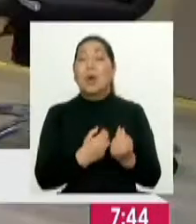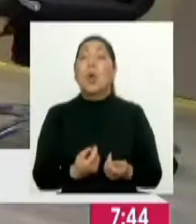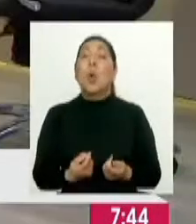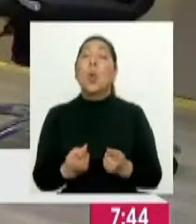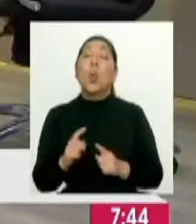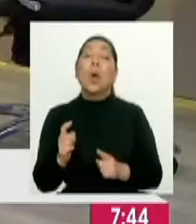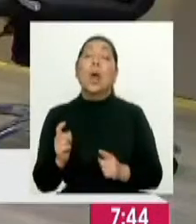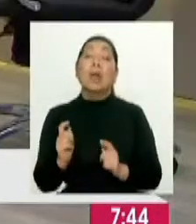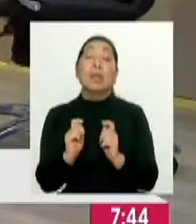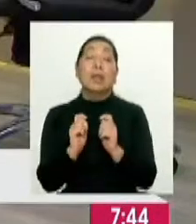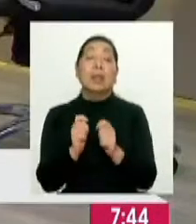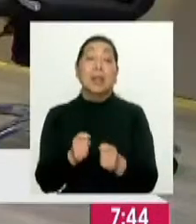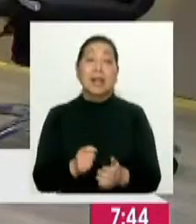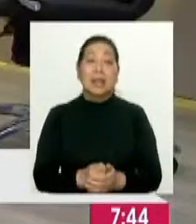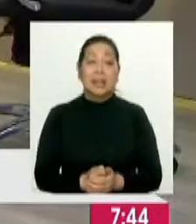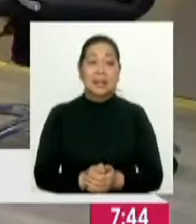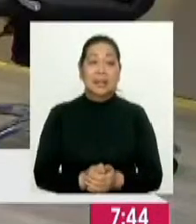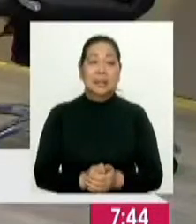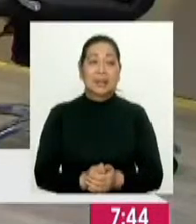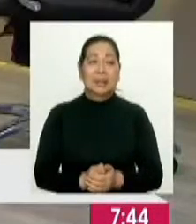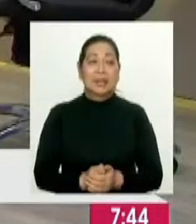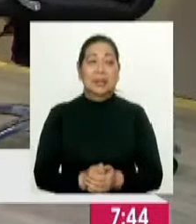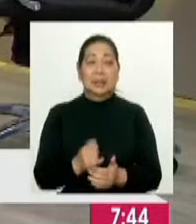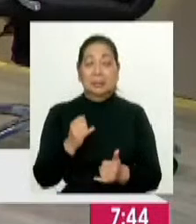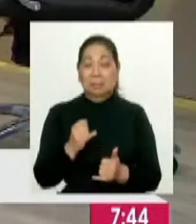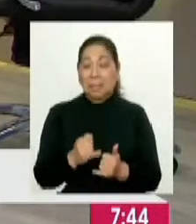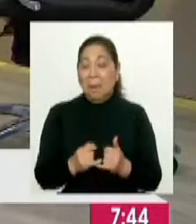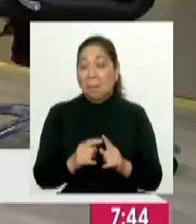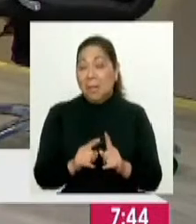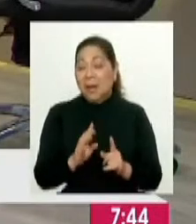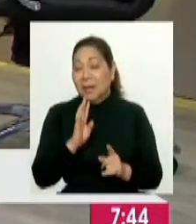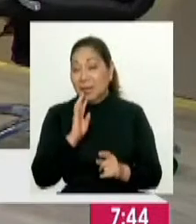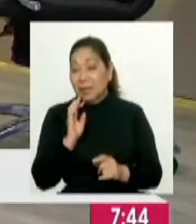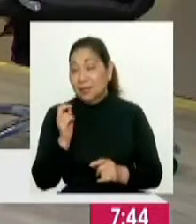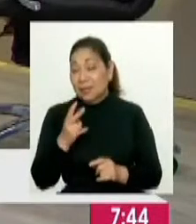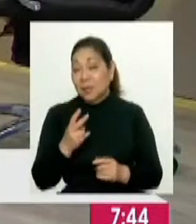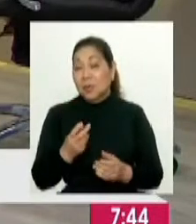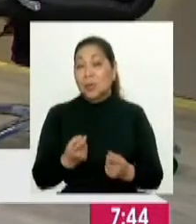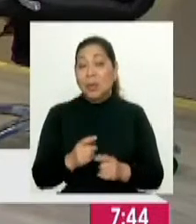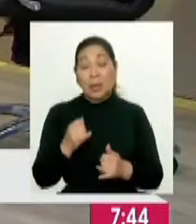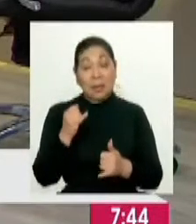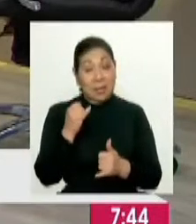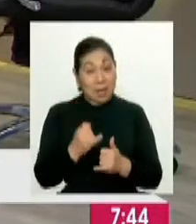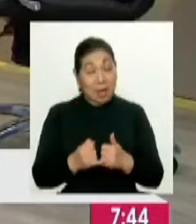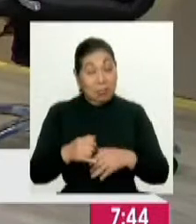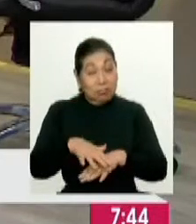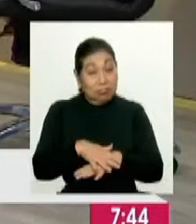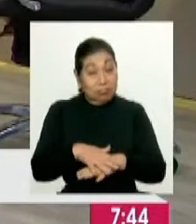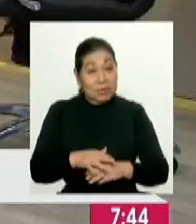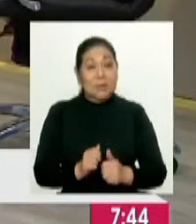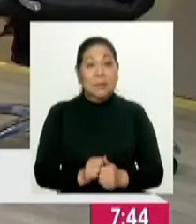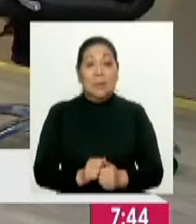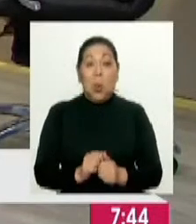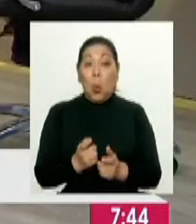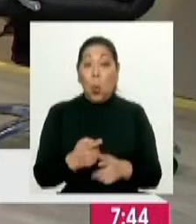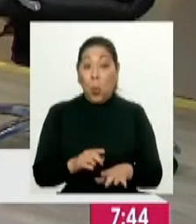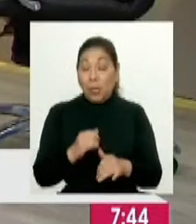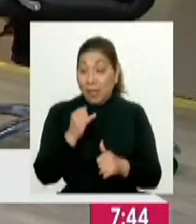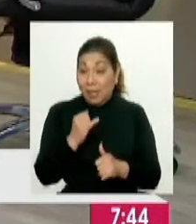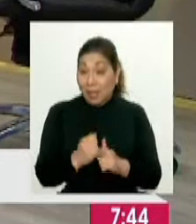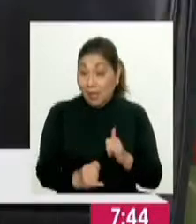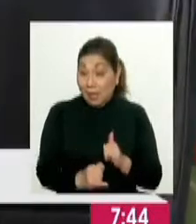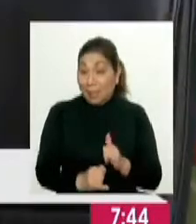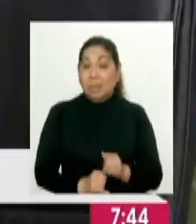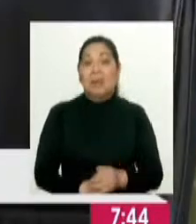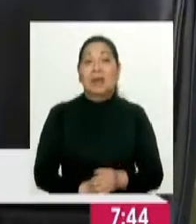es la segunda entrega? Ya estamos... No hemos combinado con la primera, pero ya hablamos de la segunda. Concluido el proceso. Cuando se concluye el